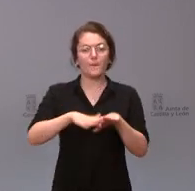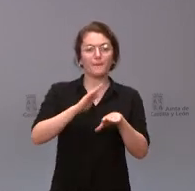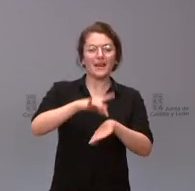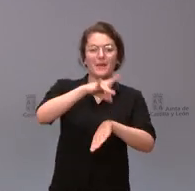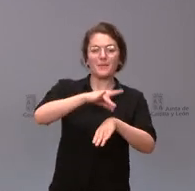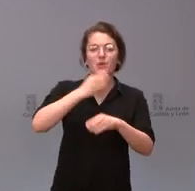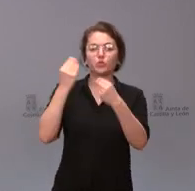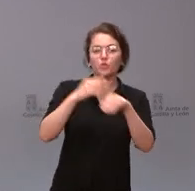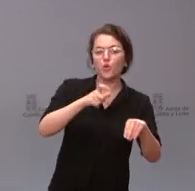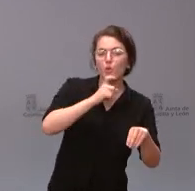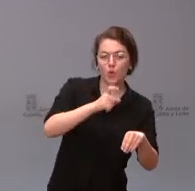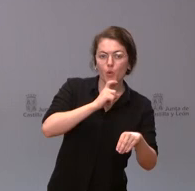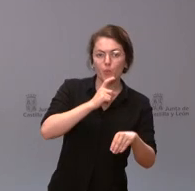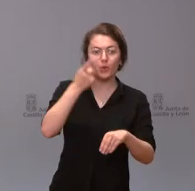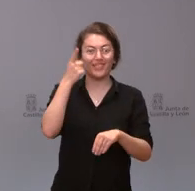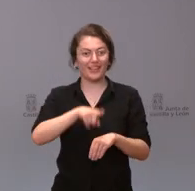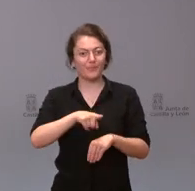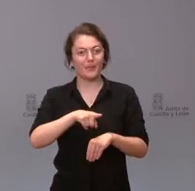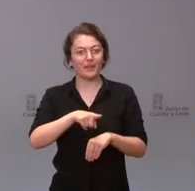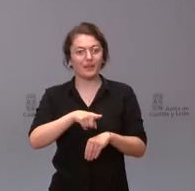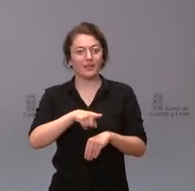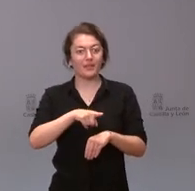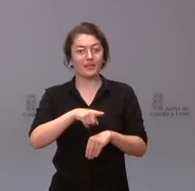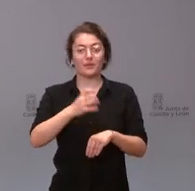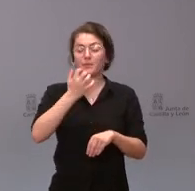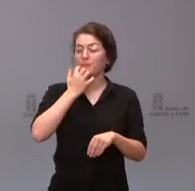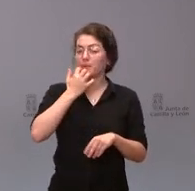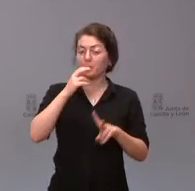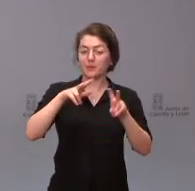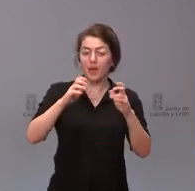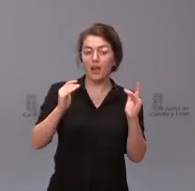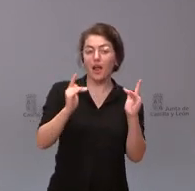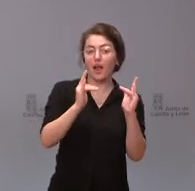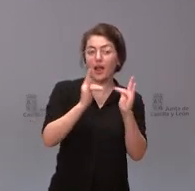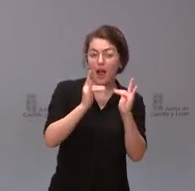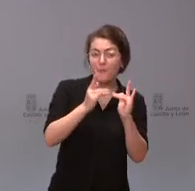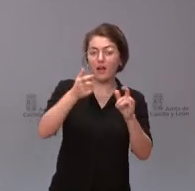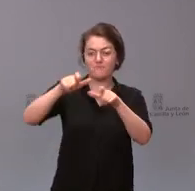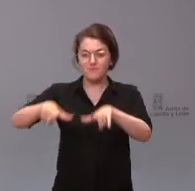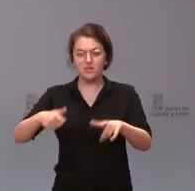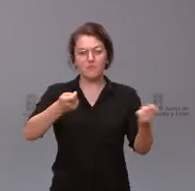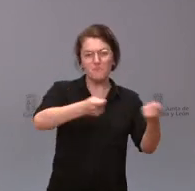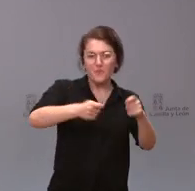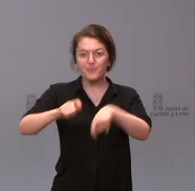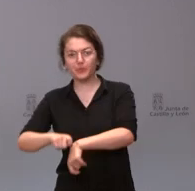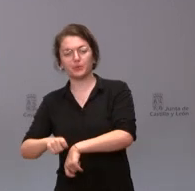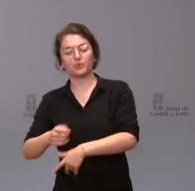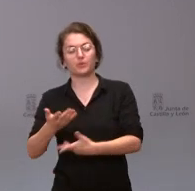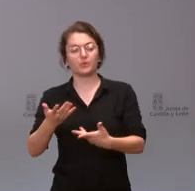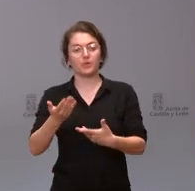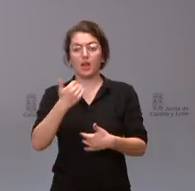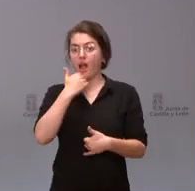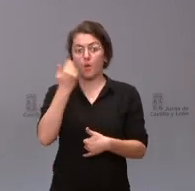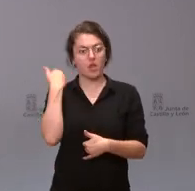para la atención primaria como en el cierre de camas y de plantas de hospitales algo que ha sido